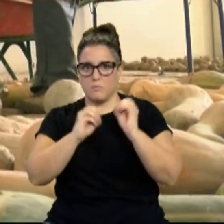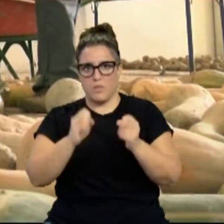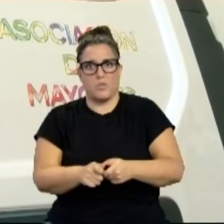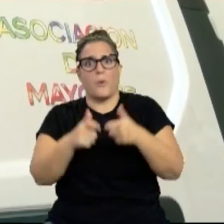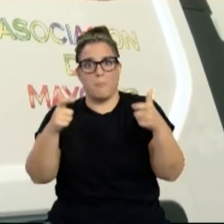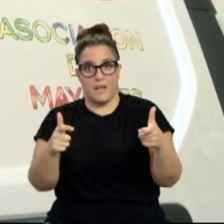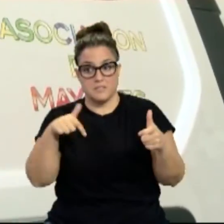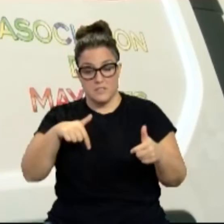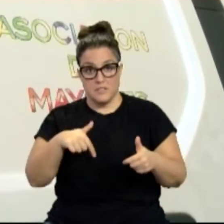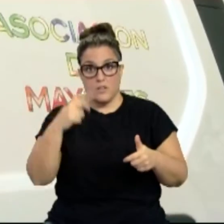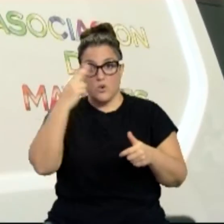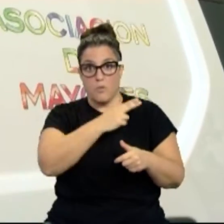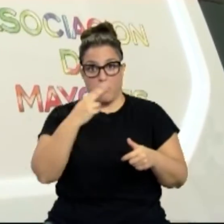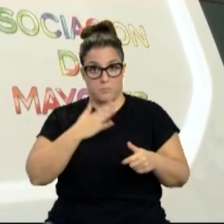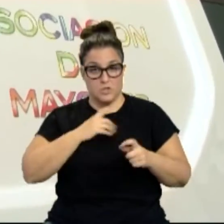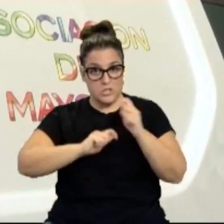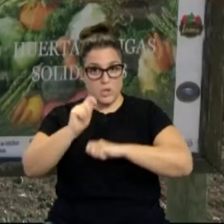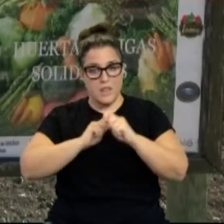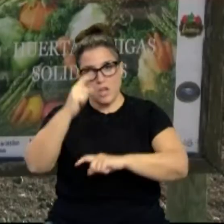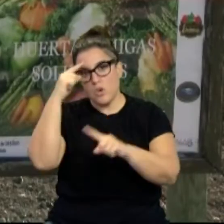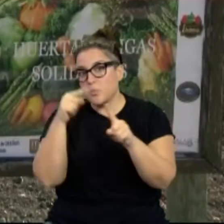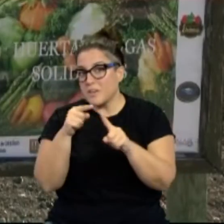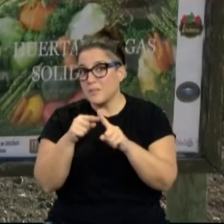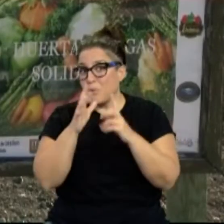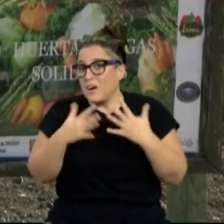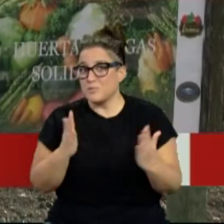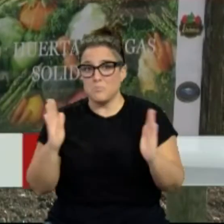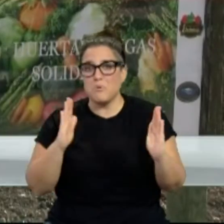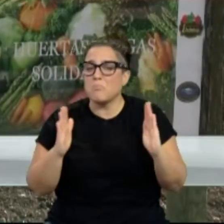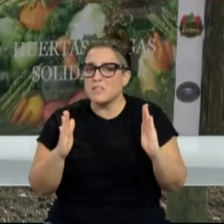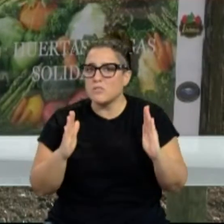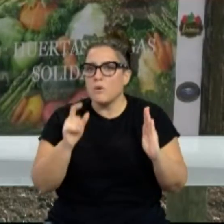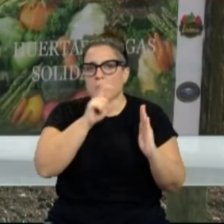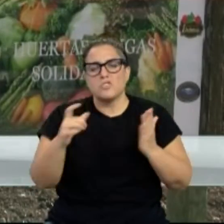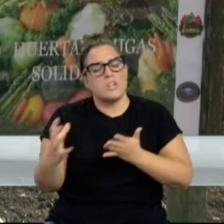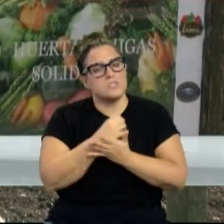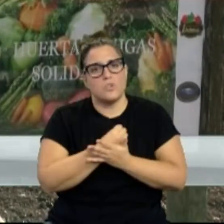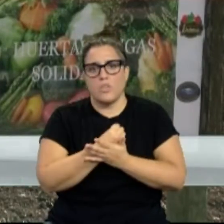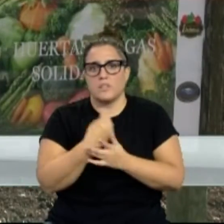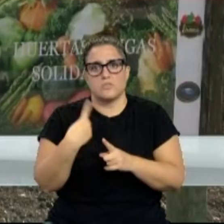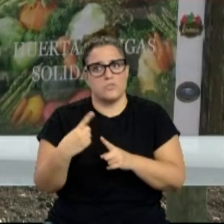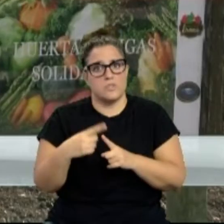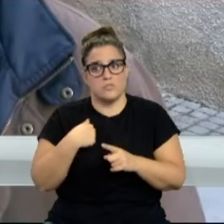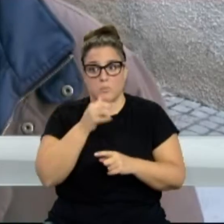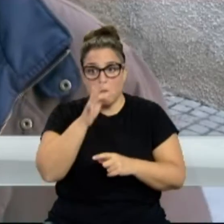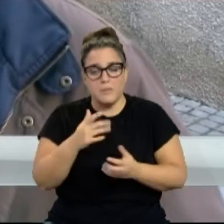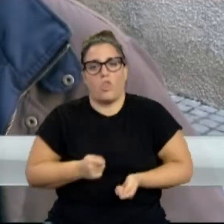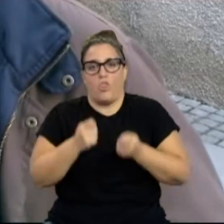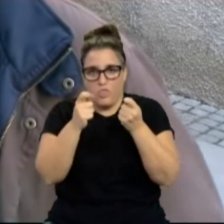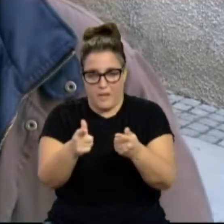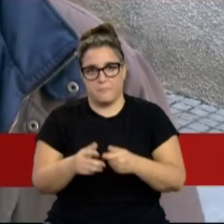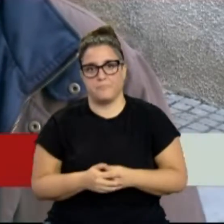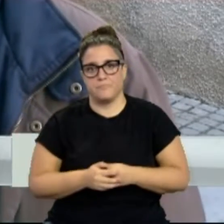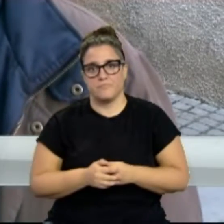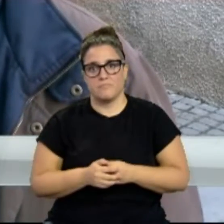dentro de la Asociación de La Carra para que nadie en estos momentos se quede sin aquello que nosotros le habíamos prometido que le íbamos a dar. Ellos tienen la